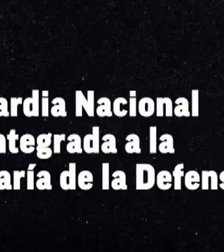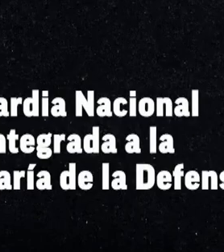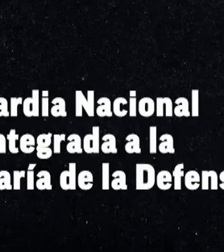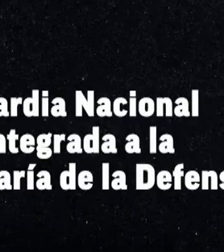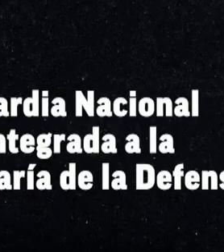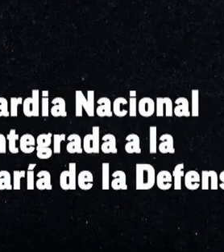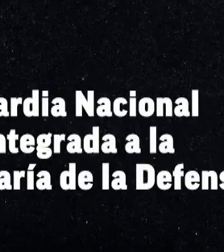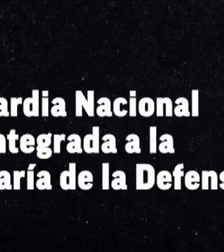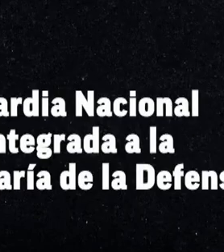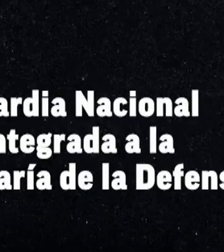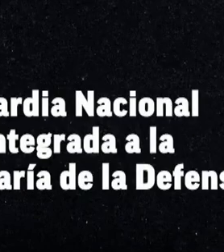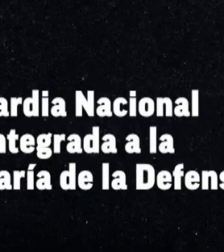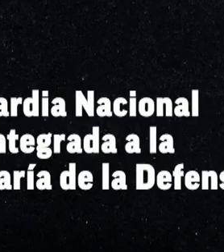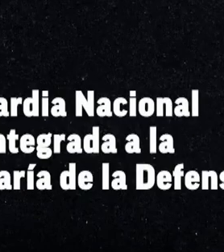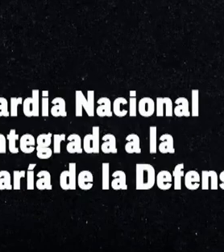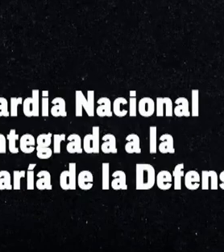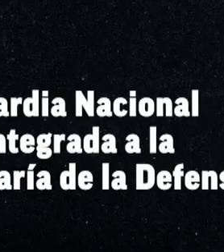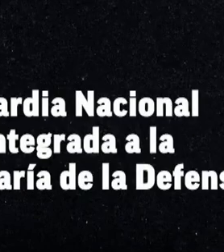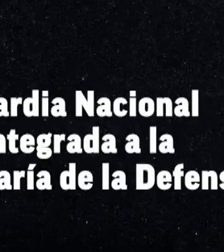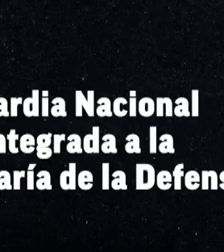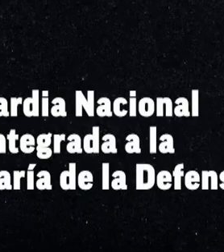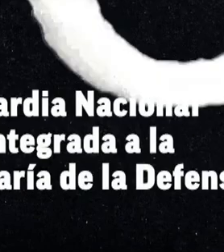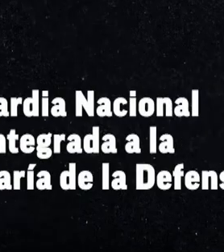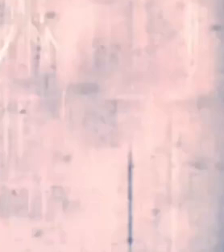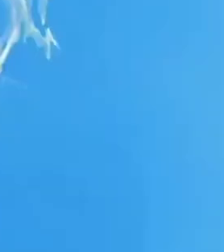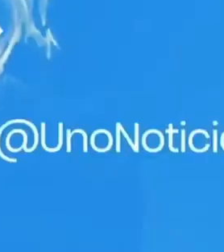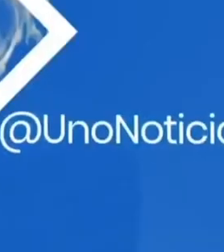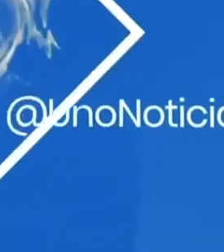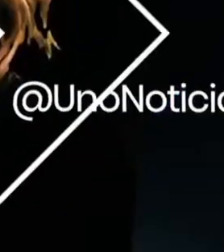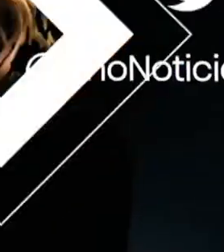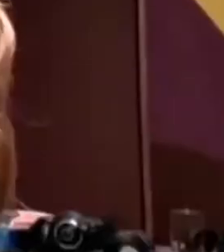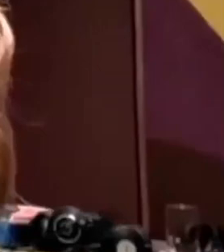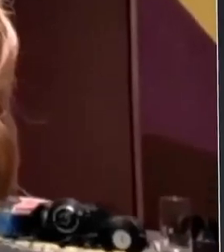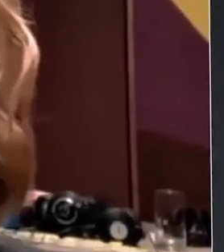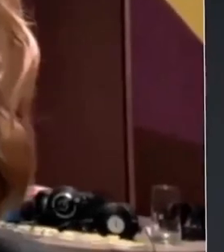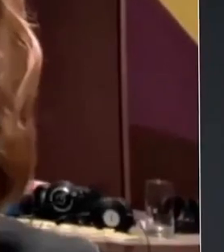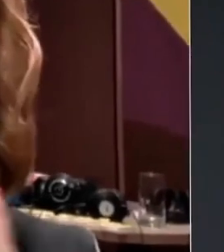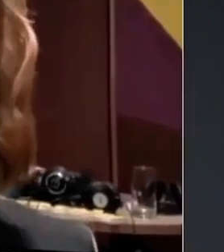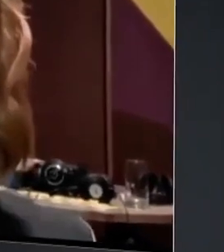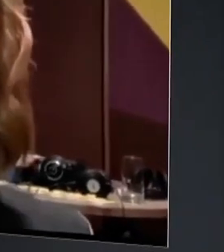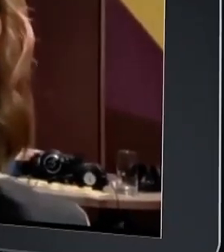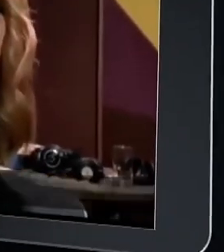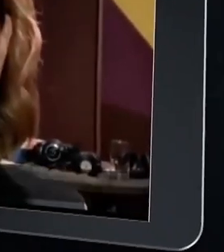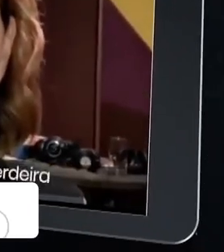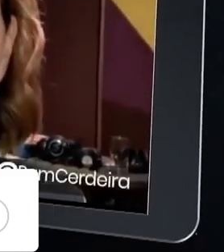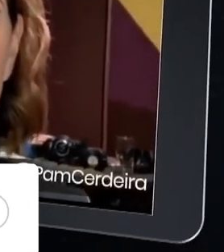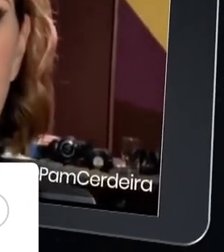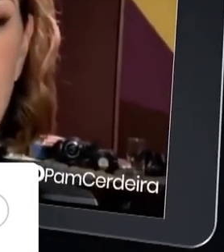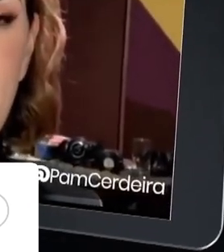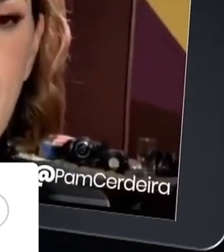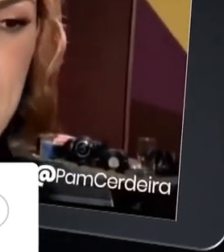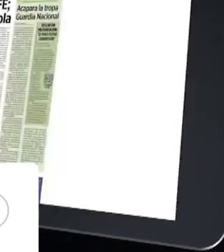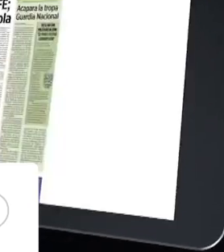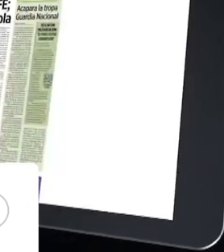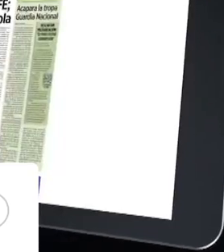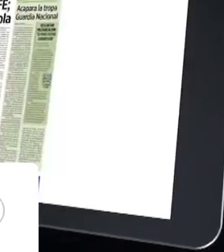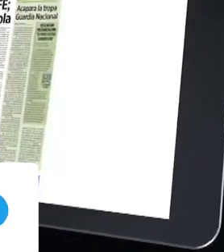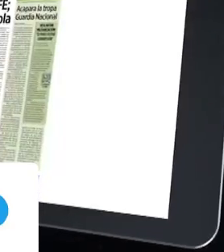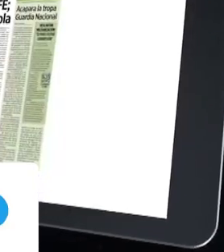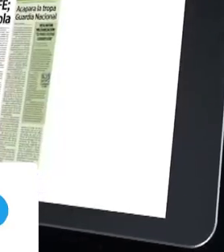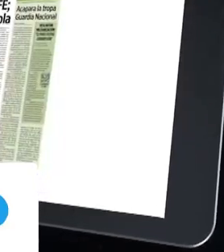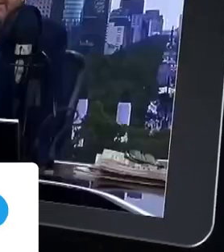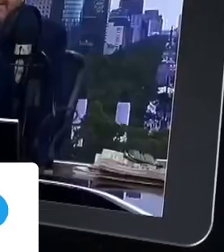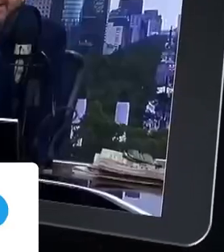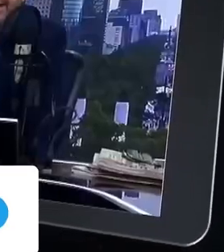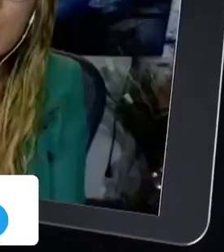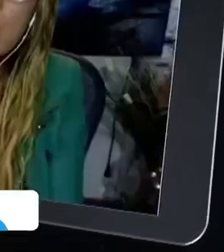comunicación y comentaristas han emprendido una campaña en contra de la nueva estrategia de seguridad. En primeras planas, programas